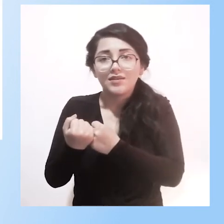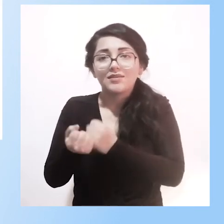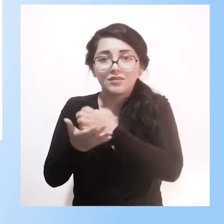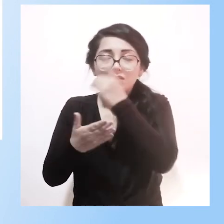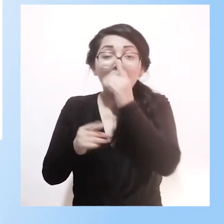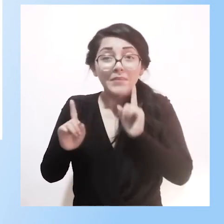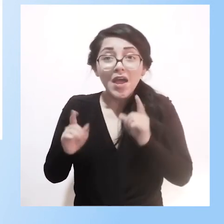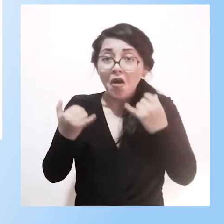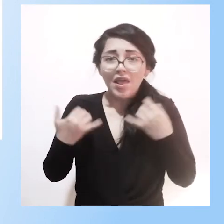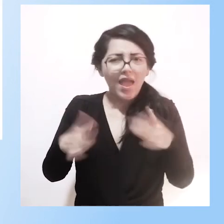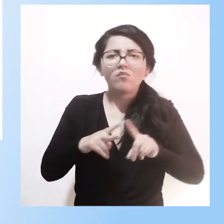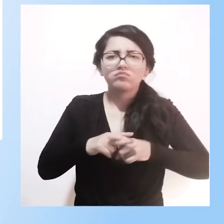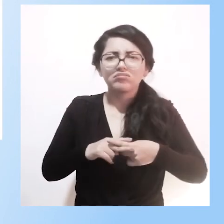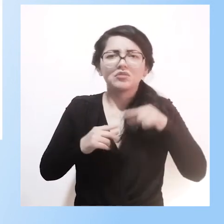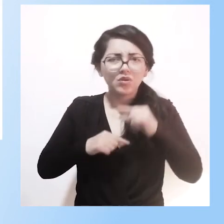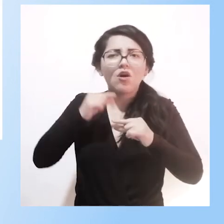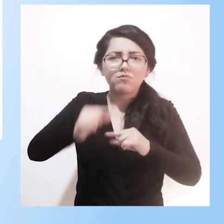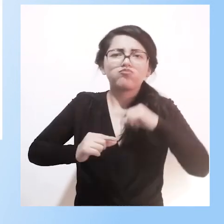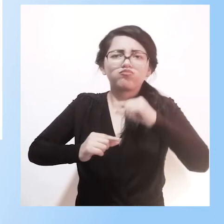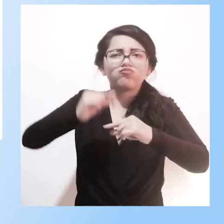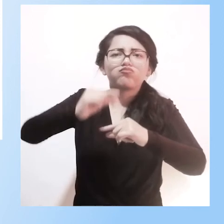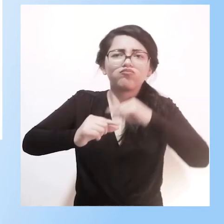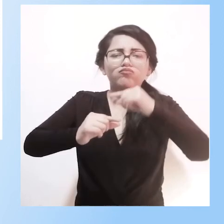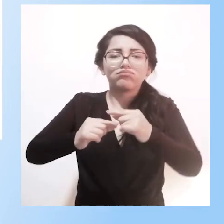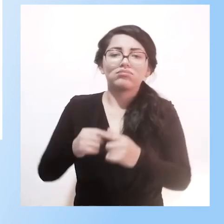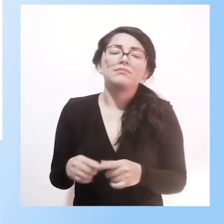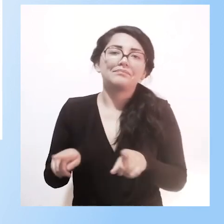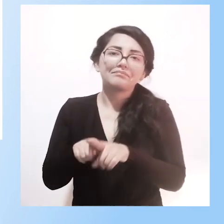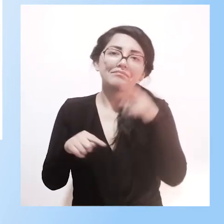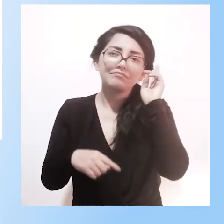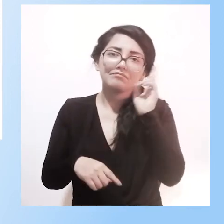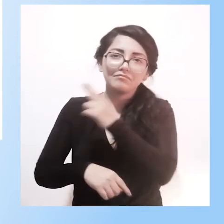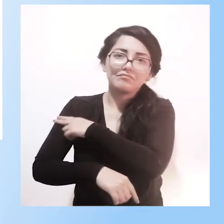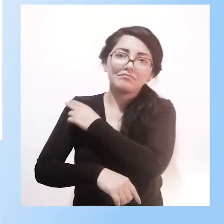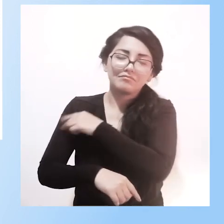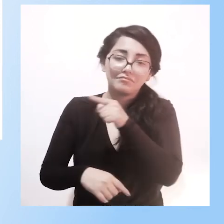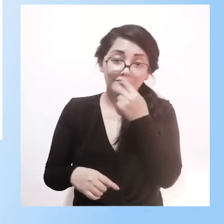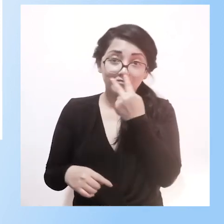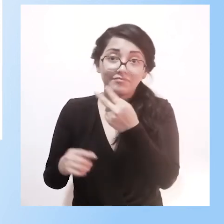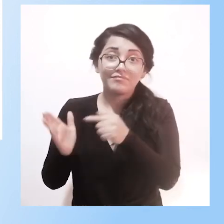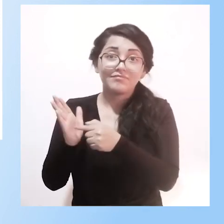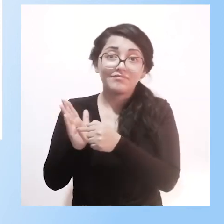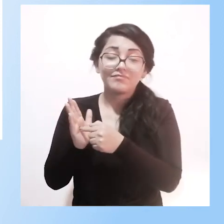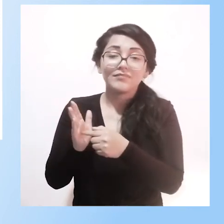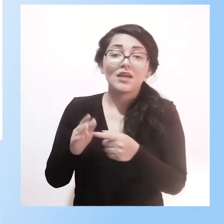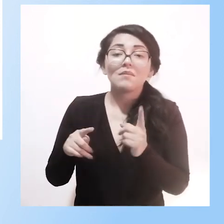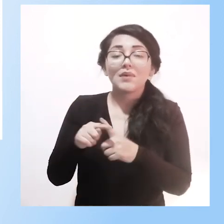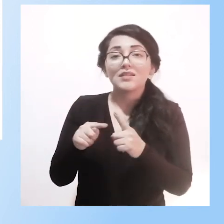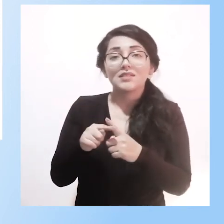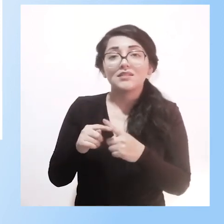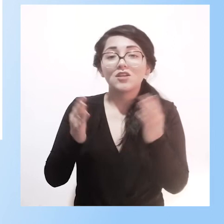caminando, está caminando muy bien con la profesora y con la clase, con la escuela